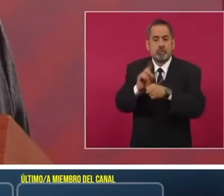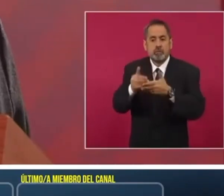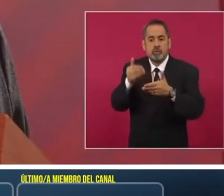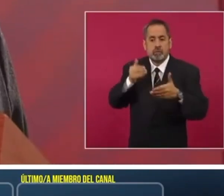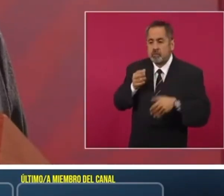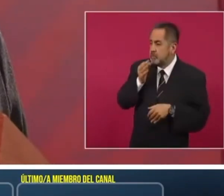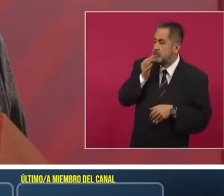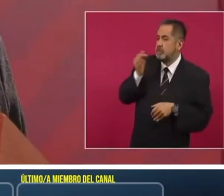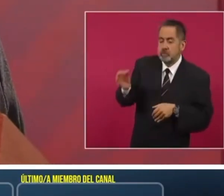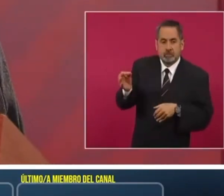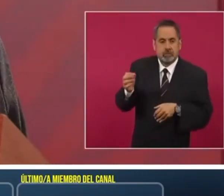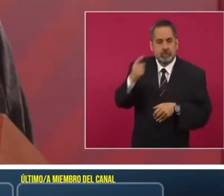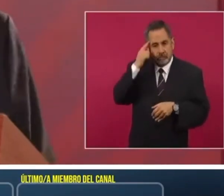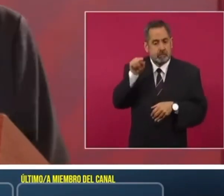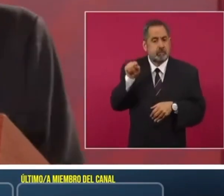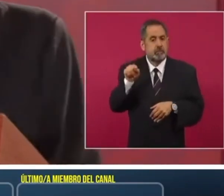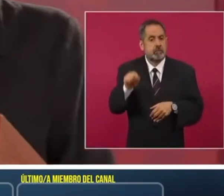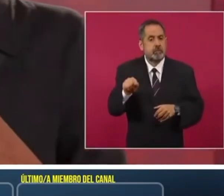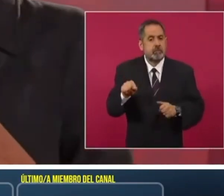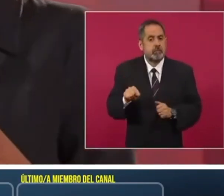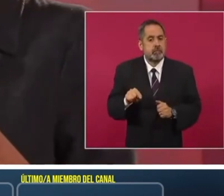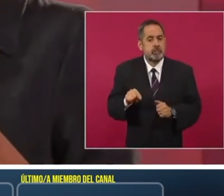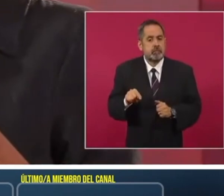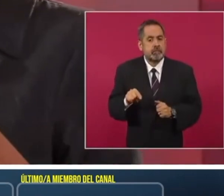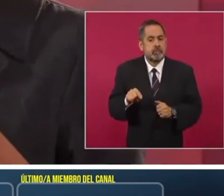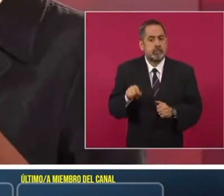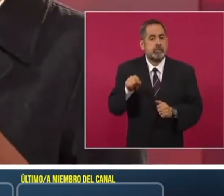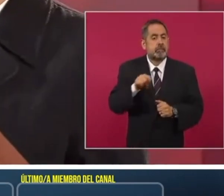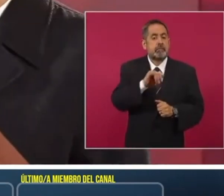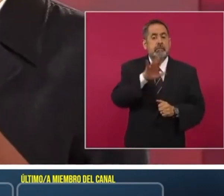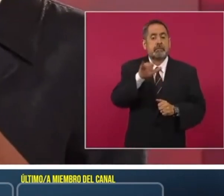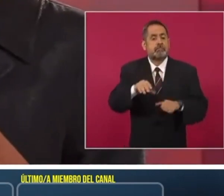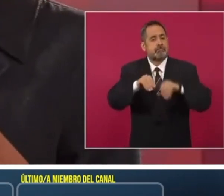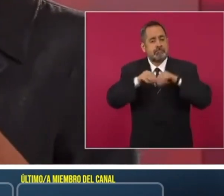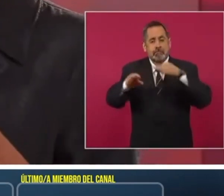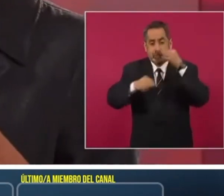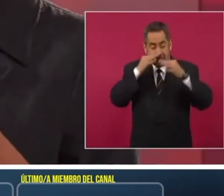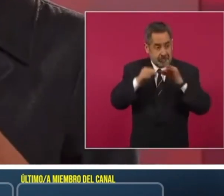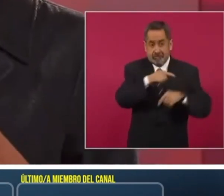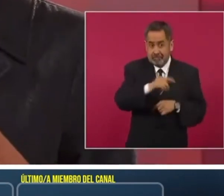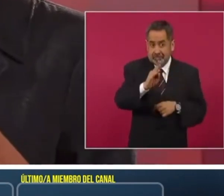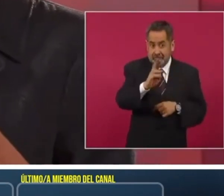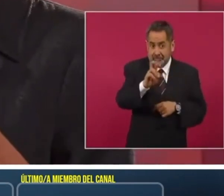cuando iban a dar a conocer broso